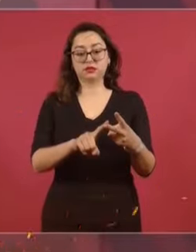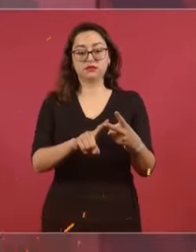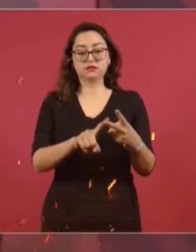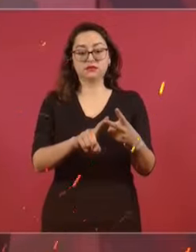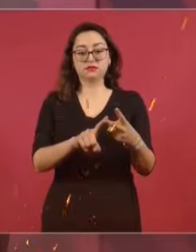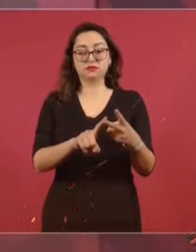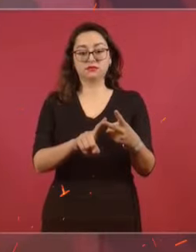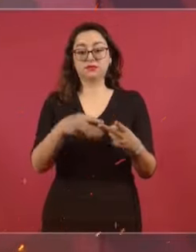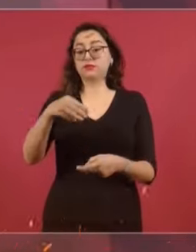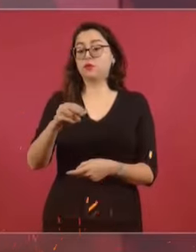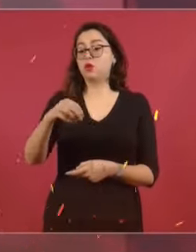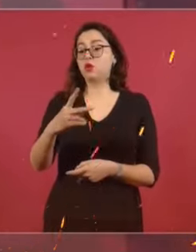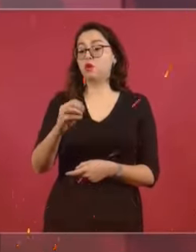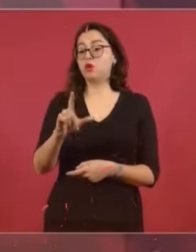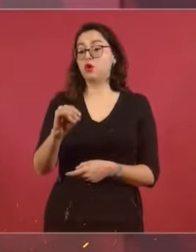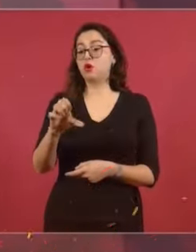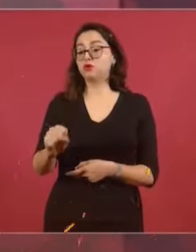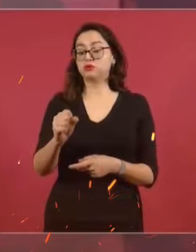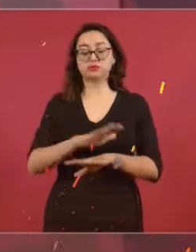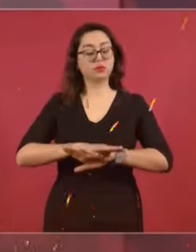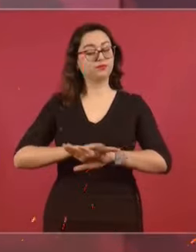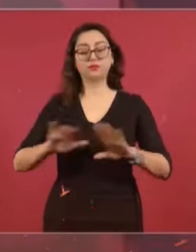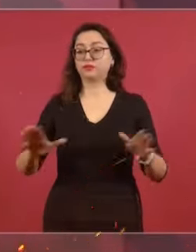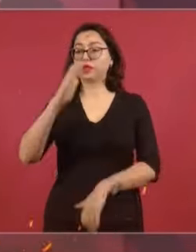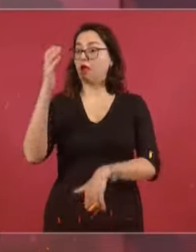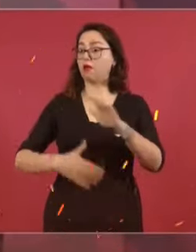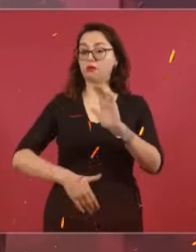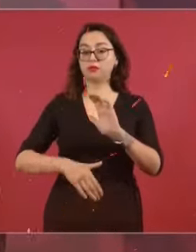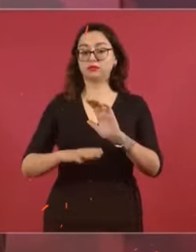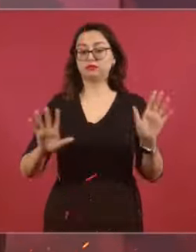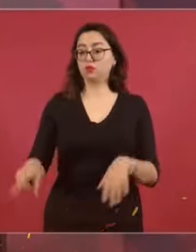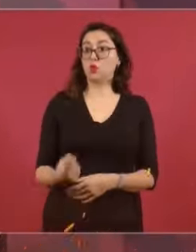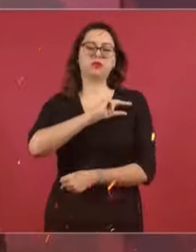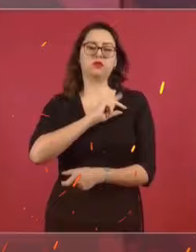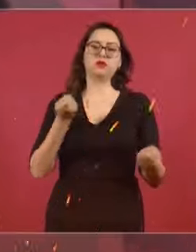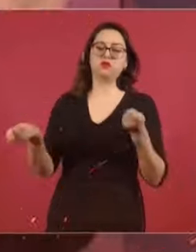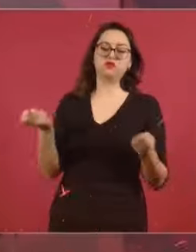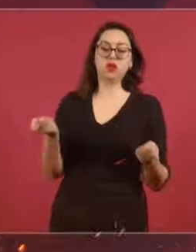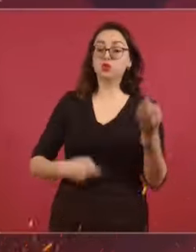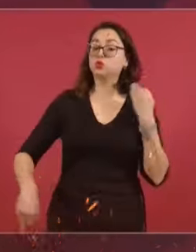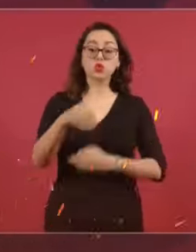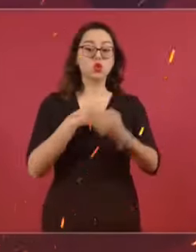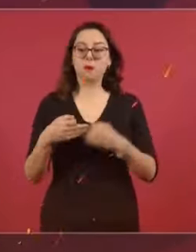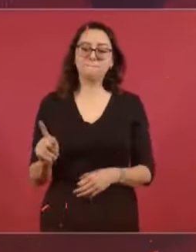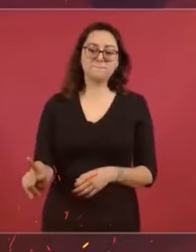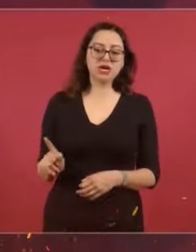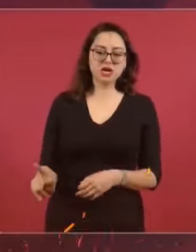no había monopolios en la comunicación, que ya no había agentes preponderantes. Unas pantallas.